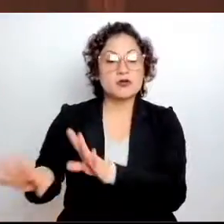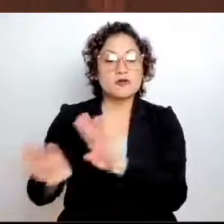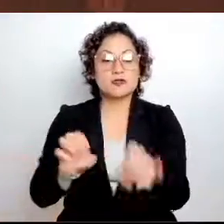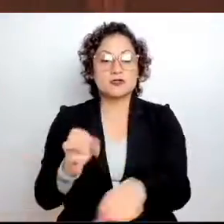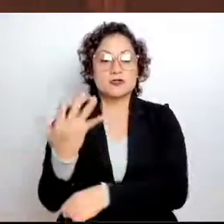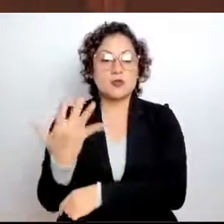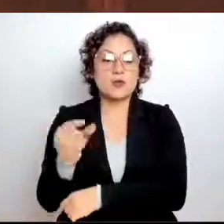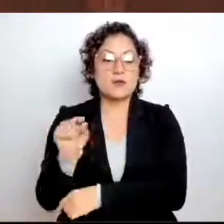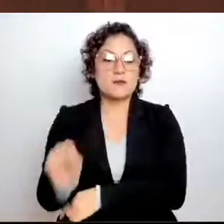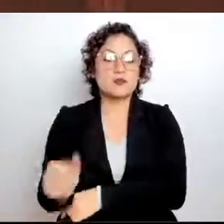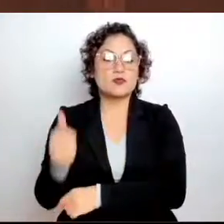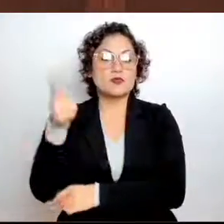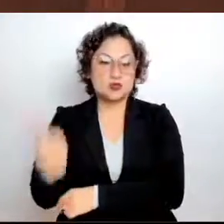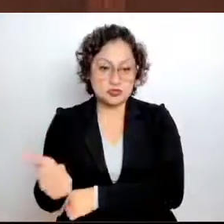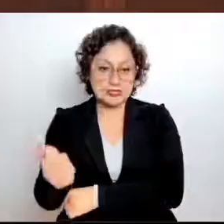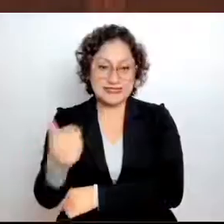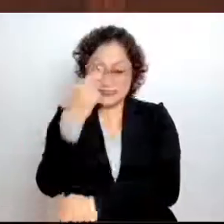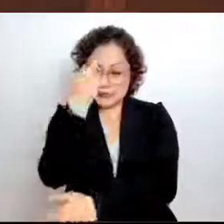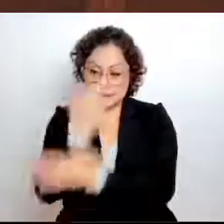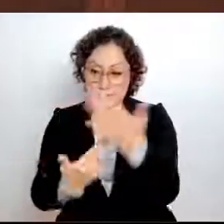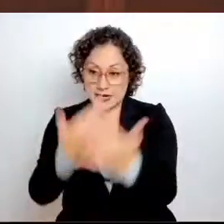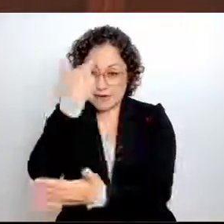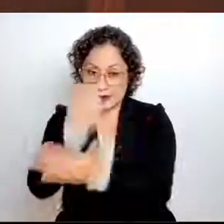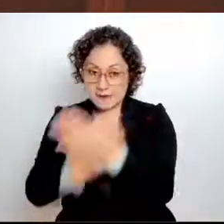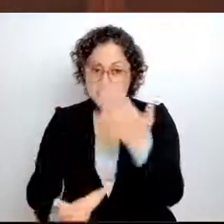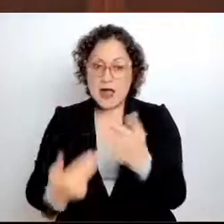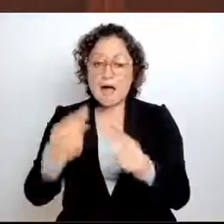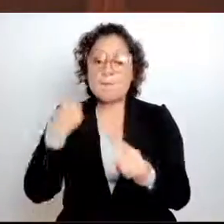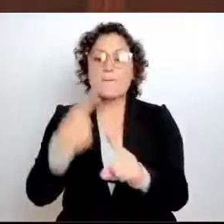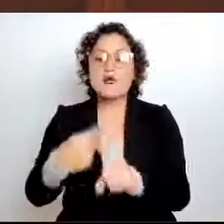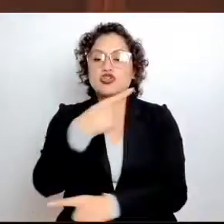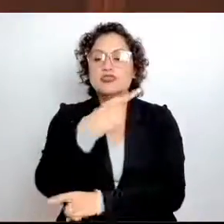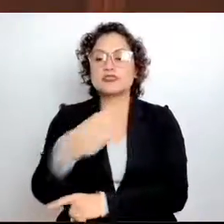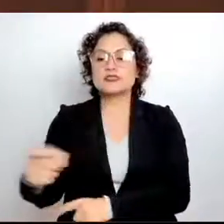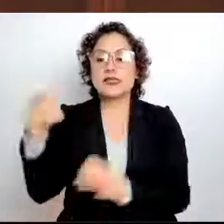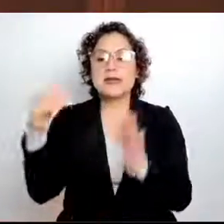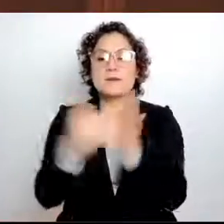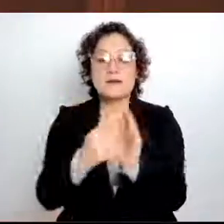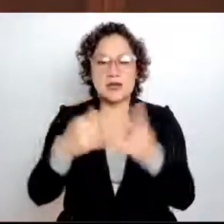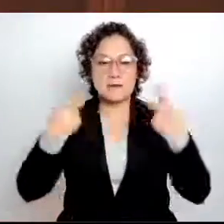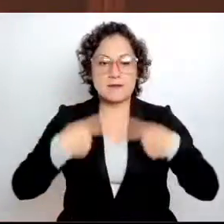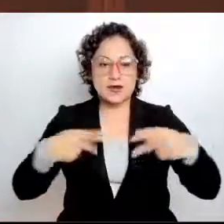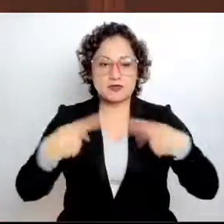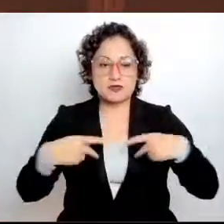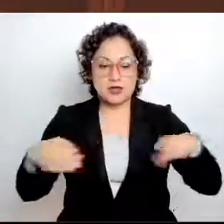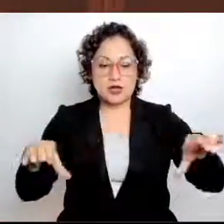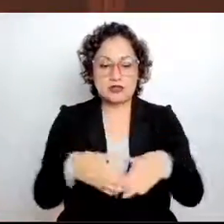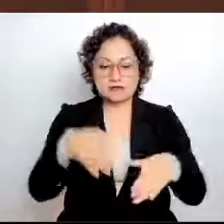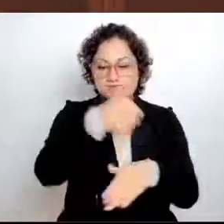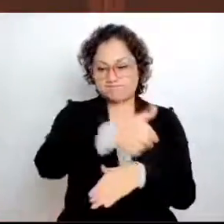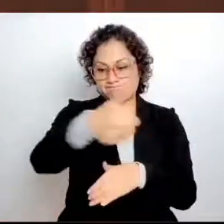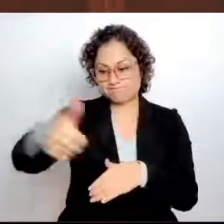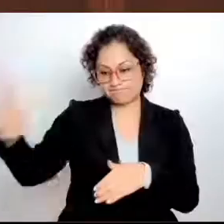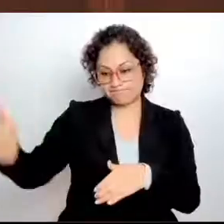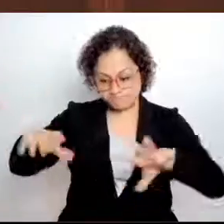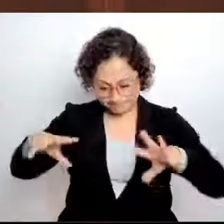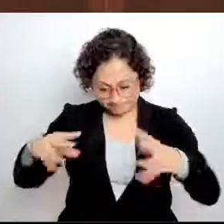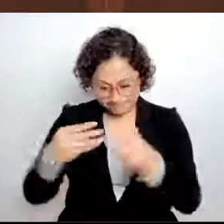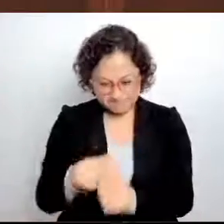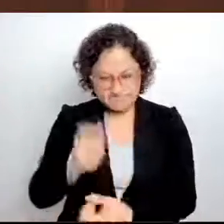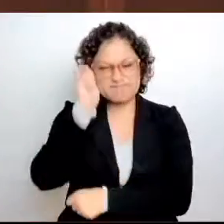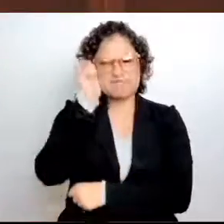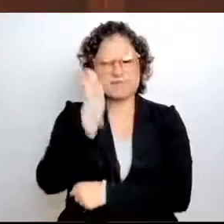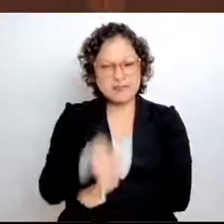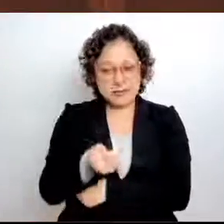por cada 100 mil habitantes. ¿Esto qué quiere decir? Que al final de cuentas se coloca nuestra entidad